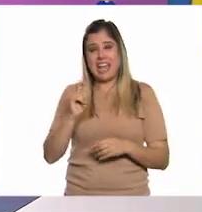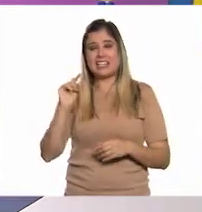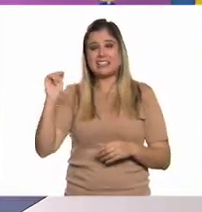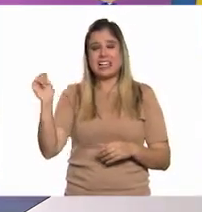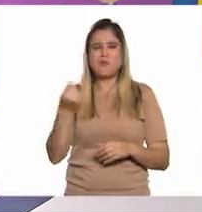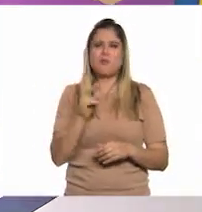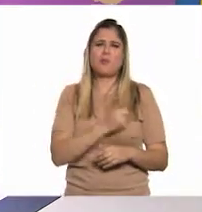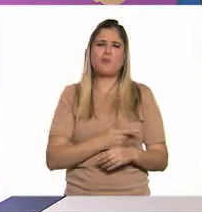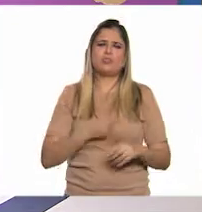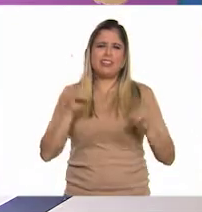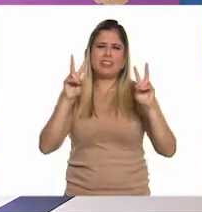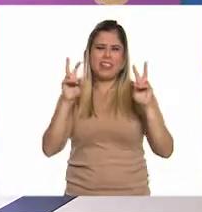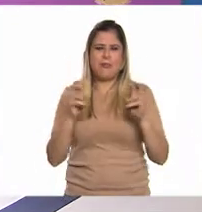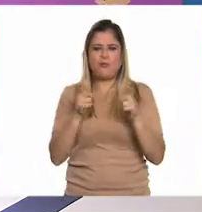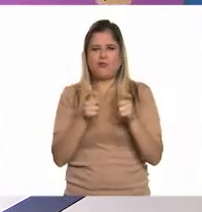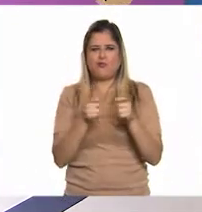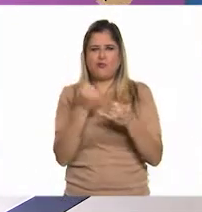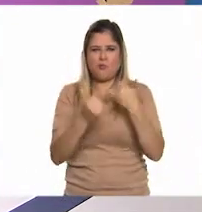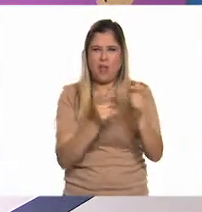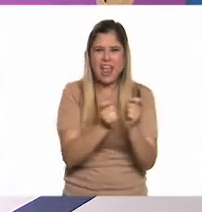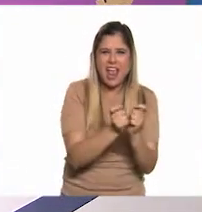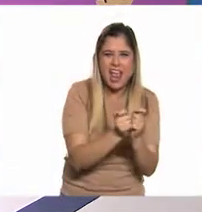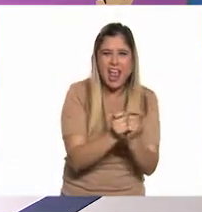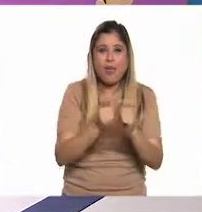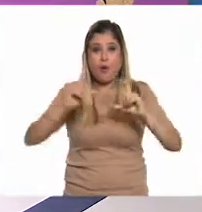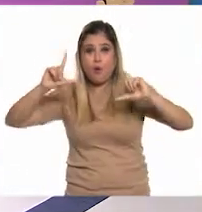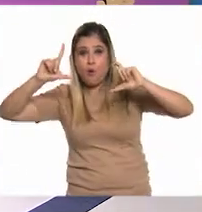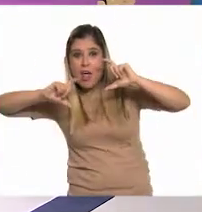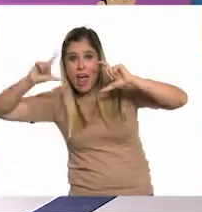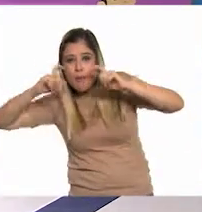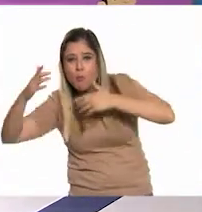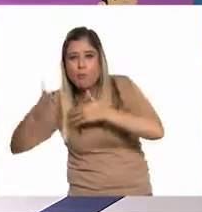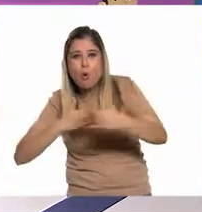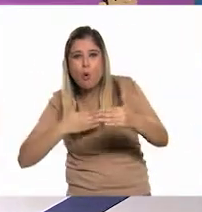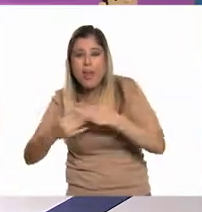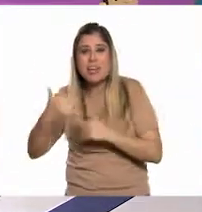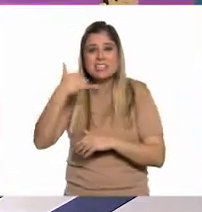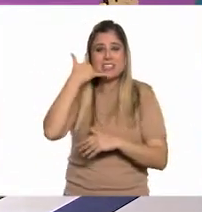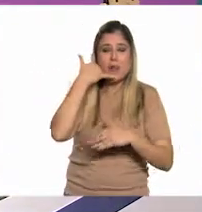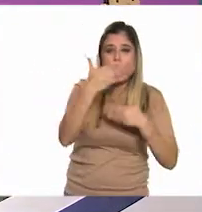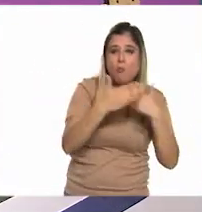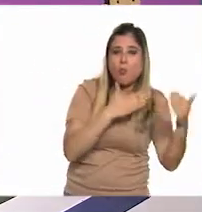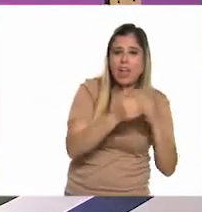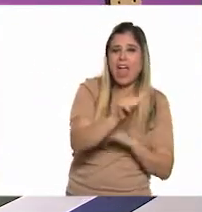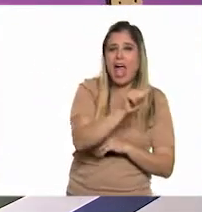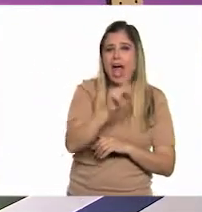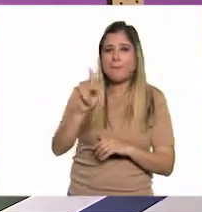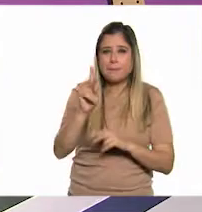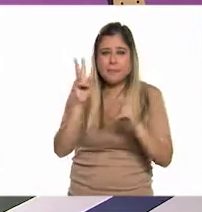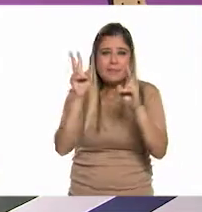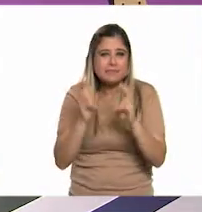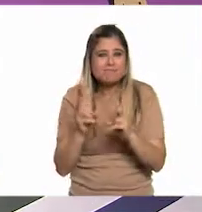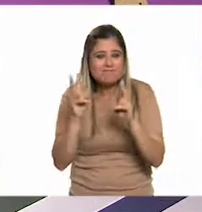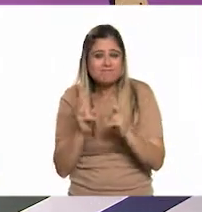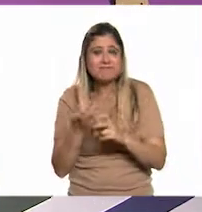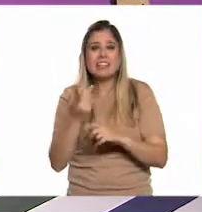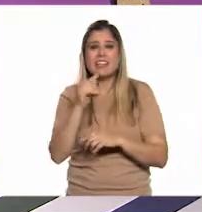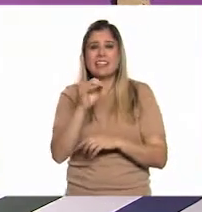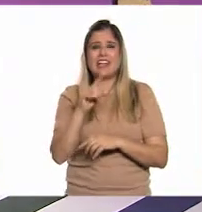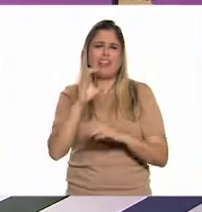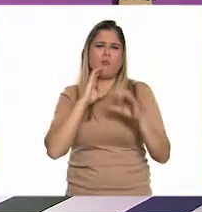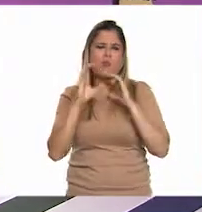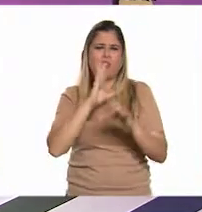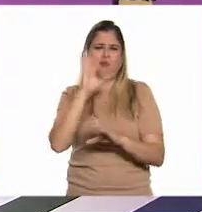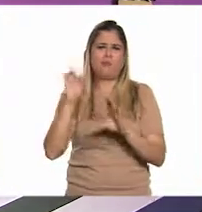tecnología. Los videojuegos, las cámaras fotográficas, los celulares y sus aplicaciones. O, bueno, por las telecomunicaciones en general.